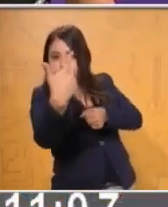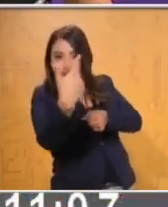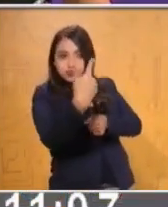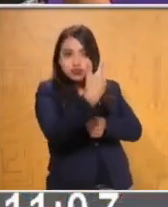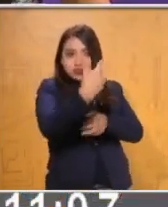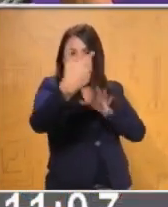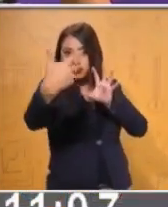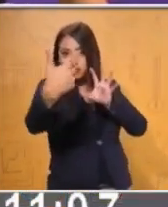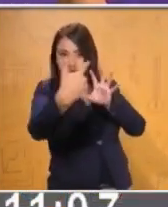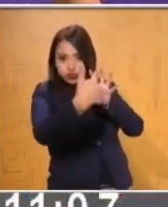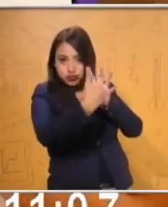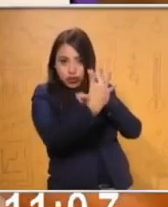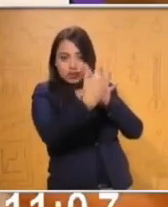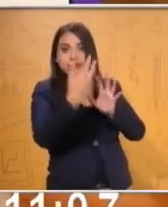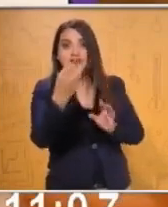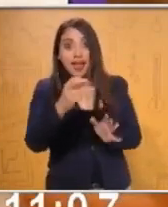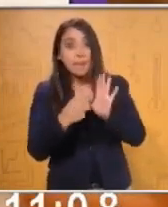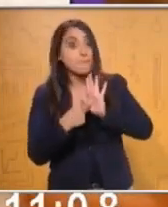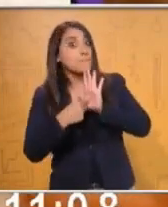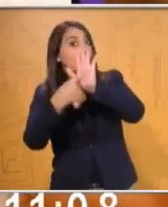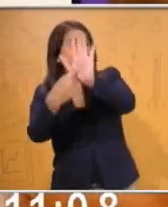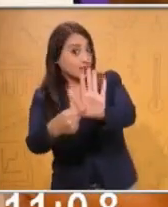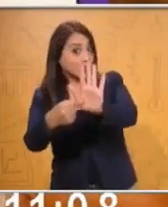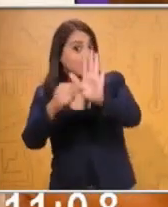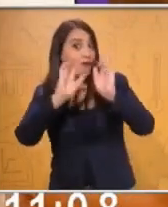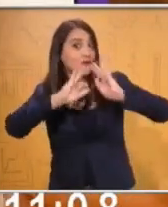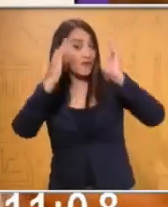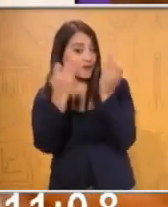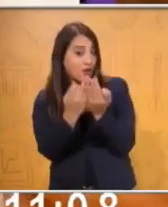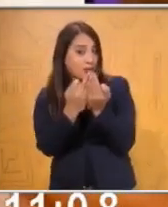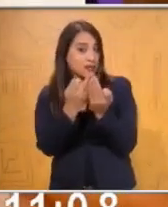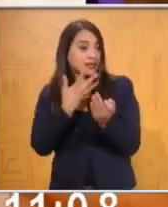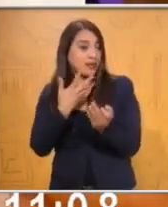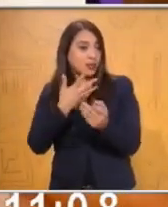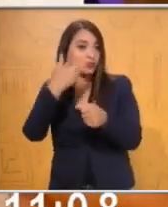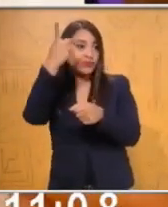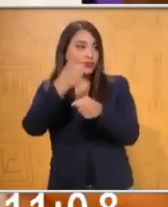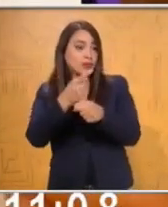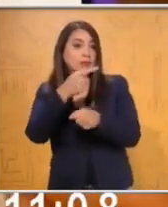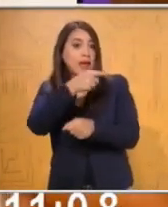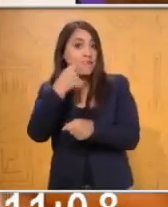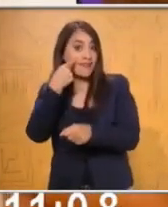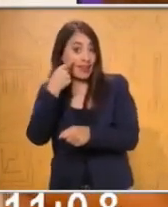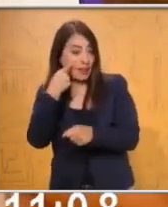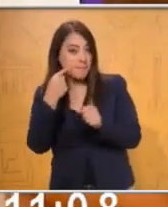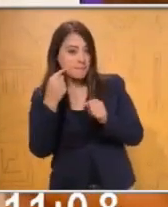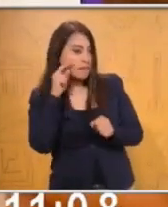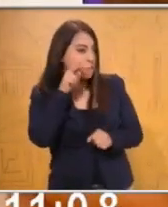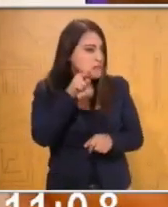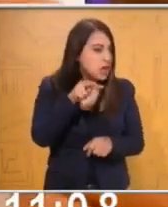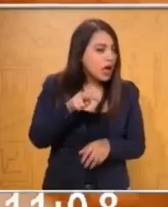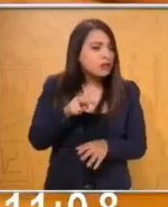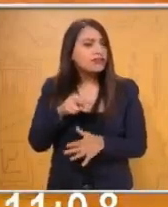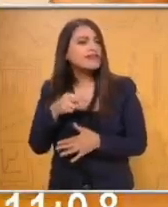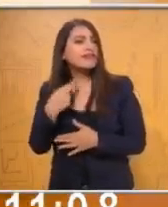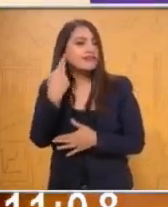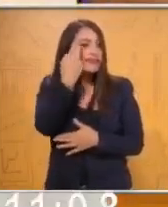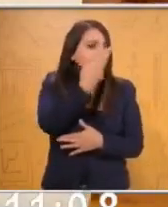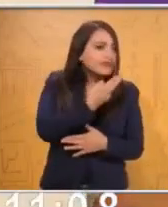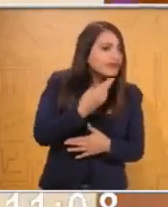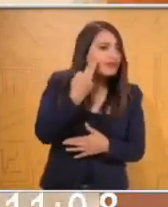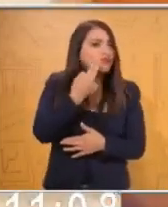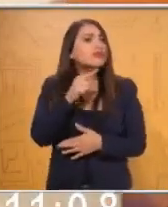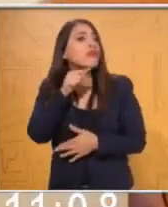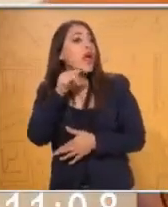Y te vamos a mostrar las figuras. Tenemos la primer imagen. Ve observando, por favor, con mucha atención. Y